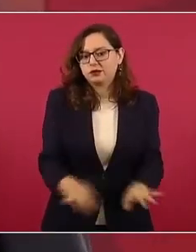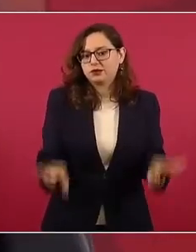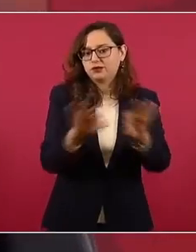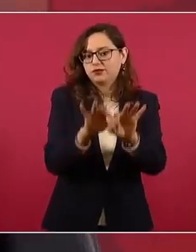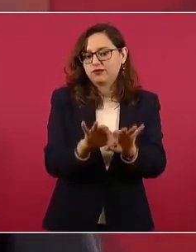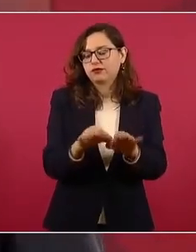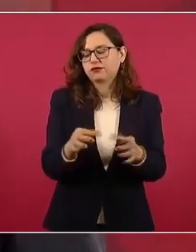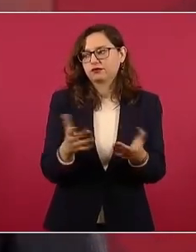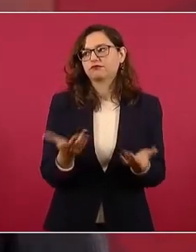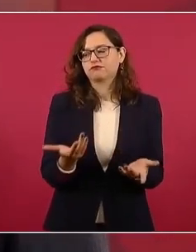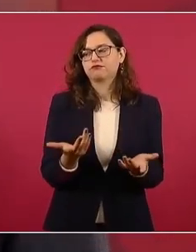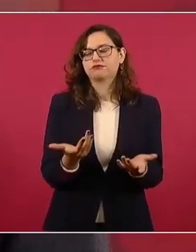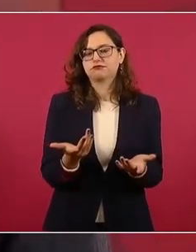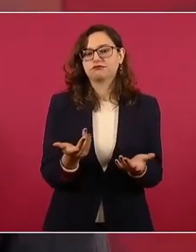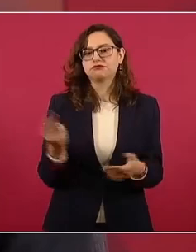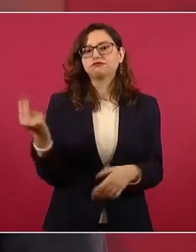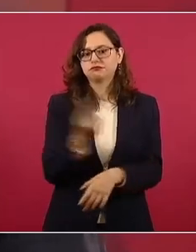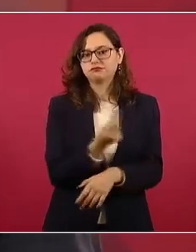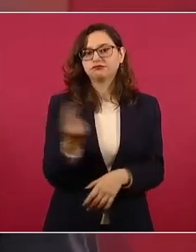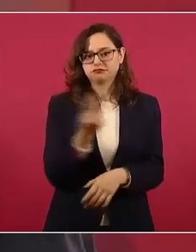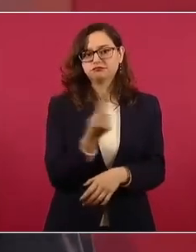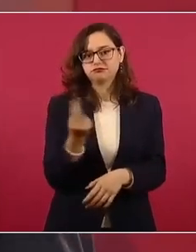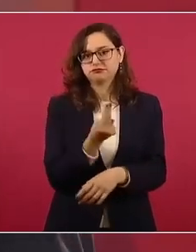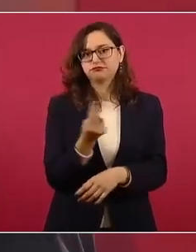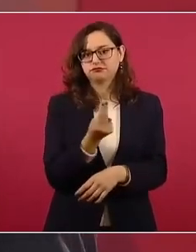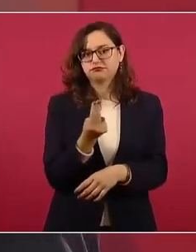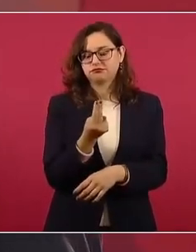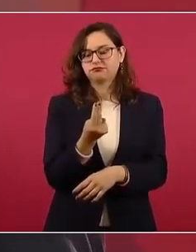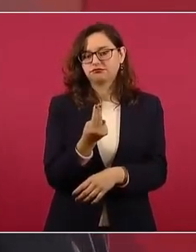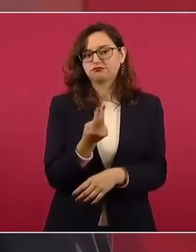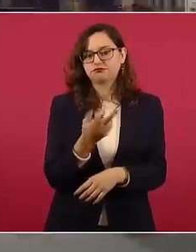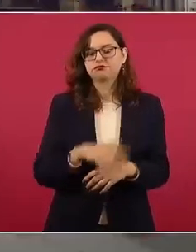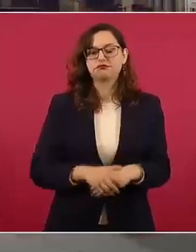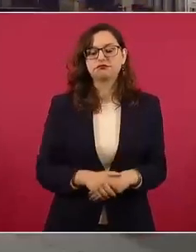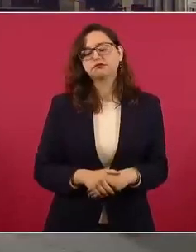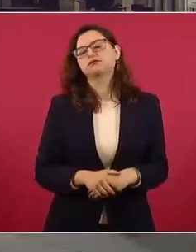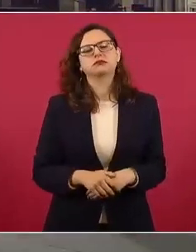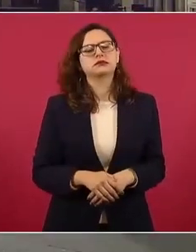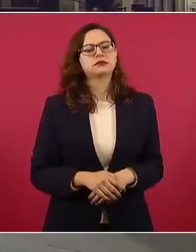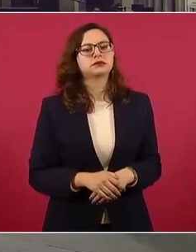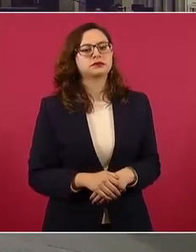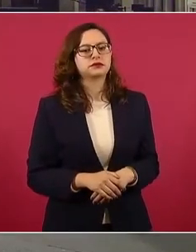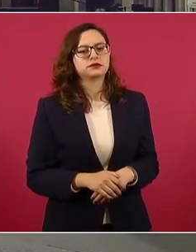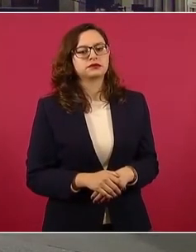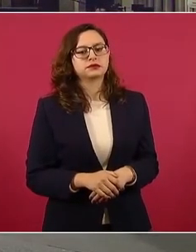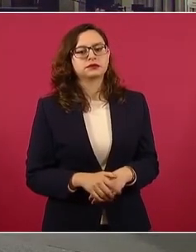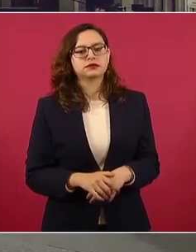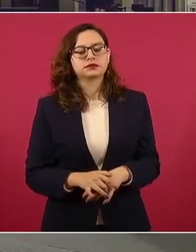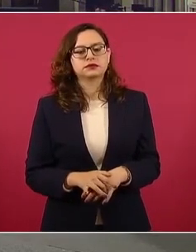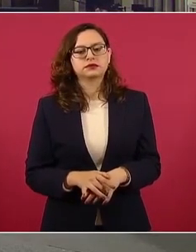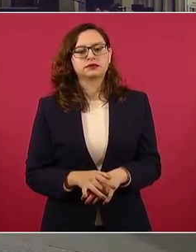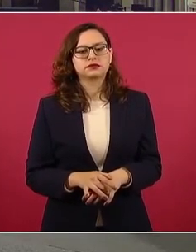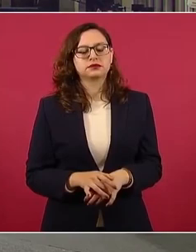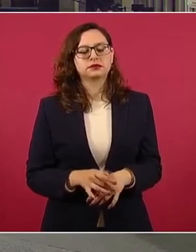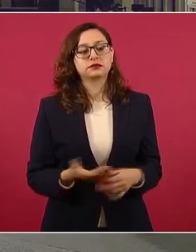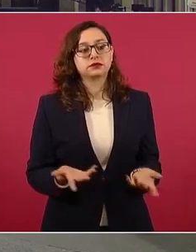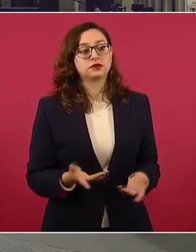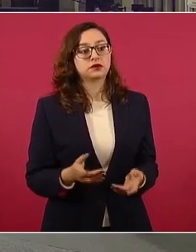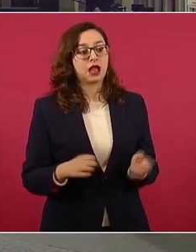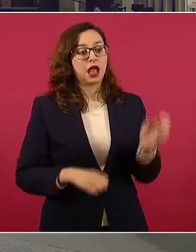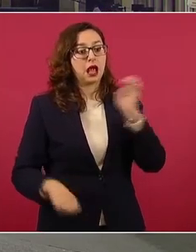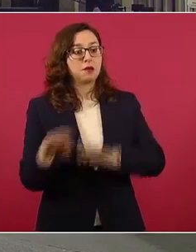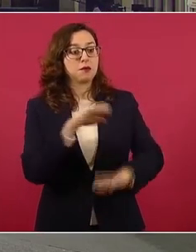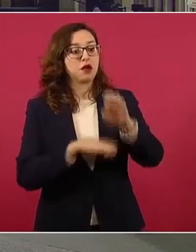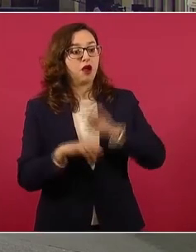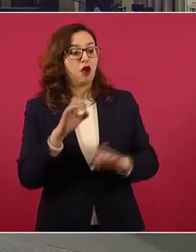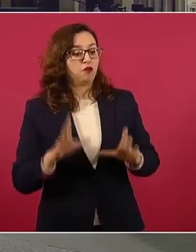y está por presentarse ya. ¿Y entonces cuándo podríamos decir que ya tenemos empresa del Estado para manejar